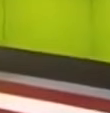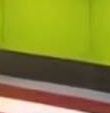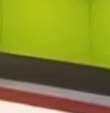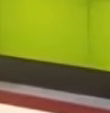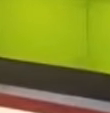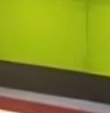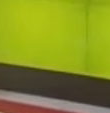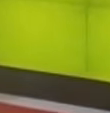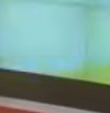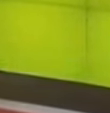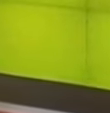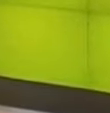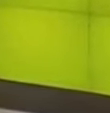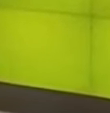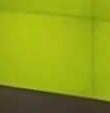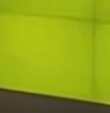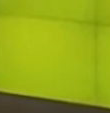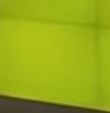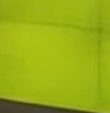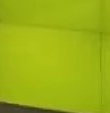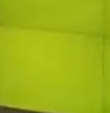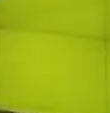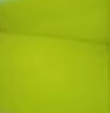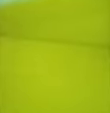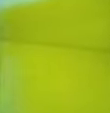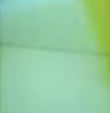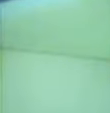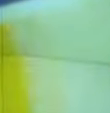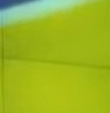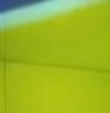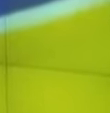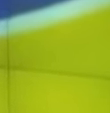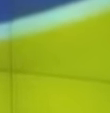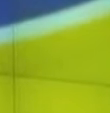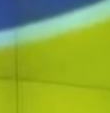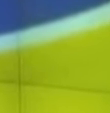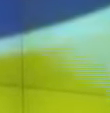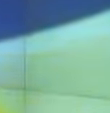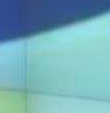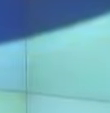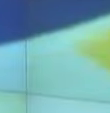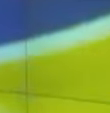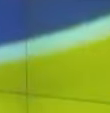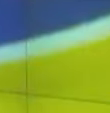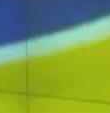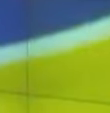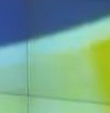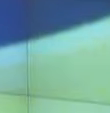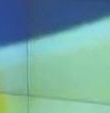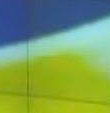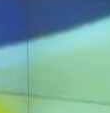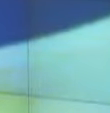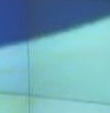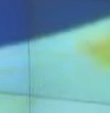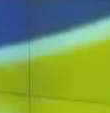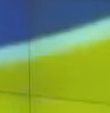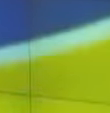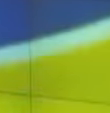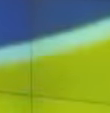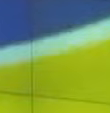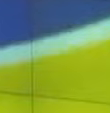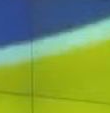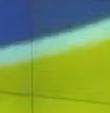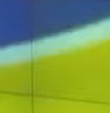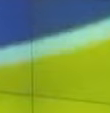reactivación de estos vuelos, que primero paralizados por aquel funesto gobierno de